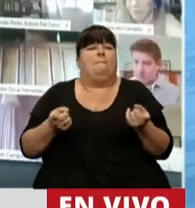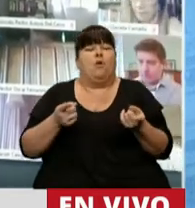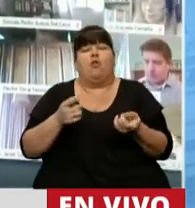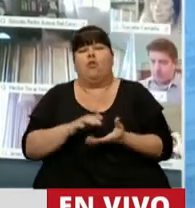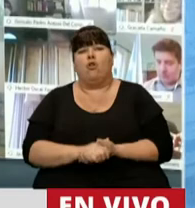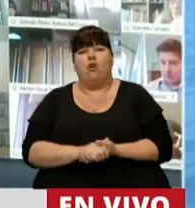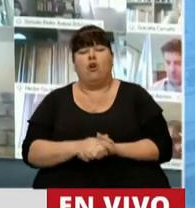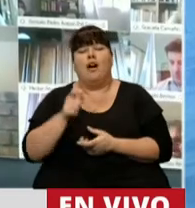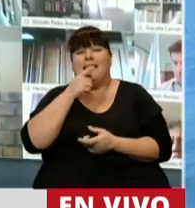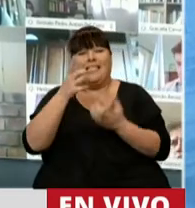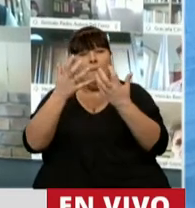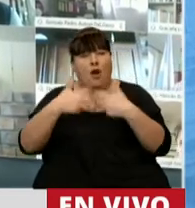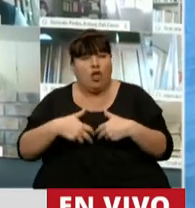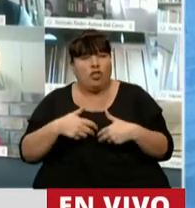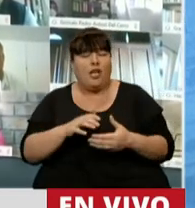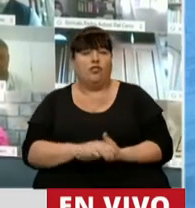que el proyecto